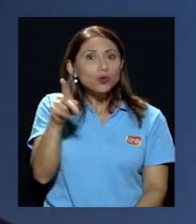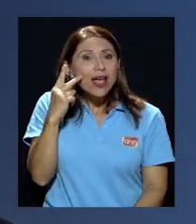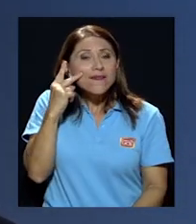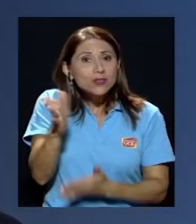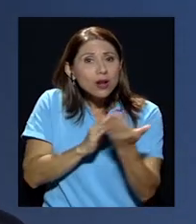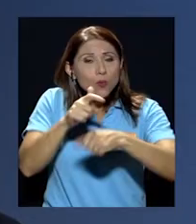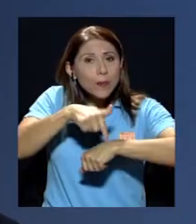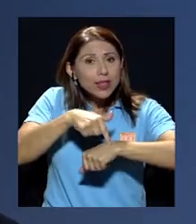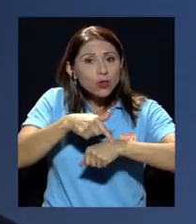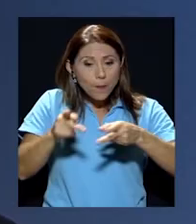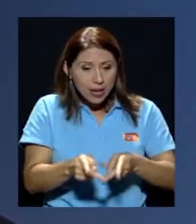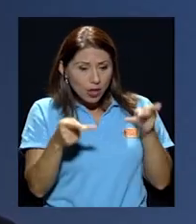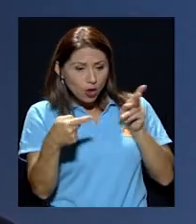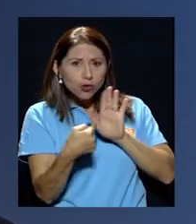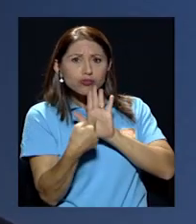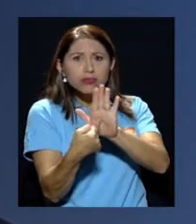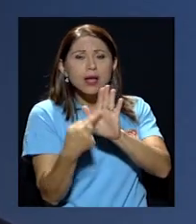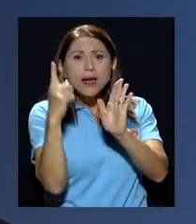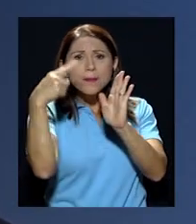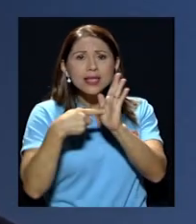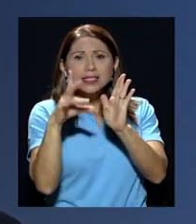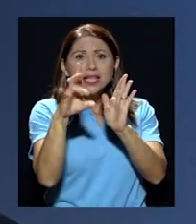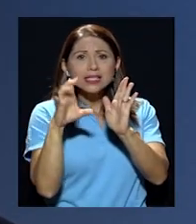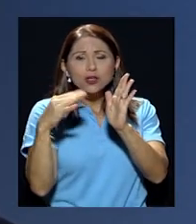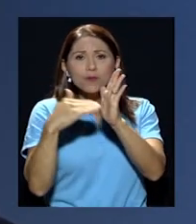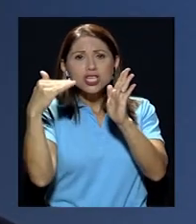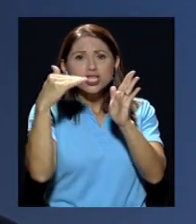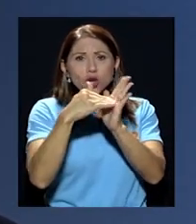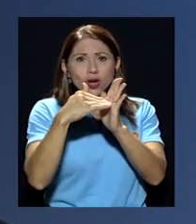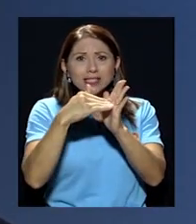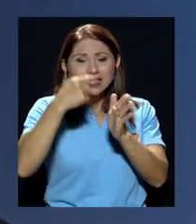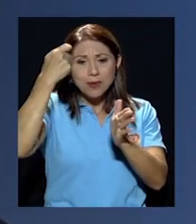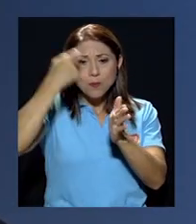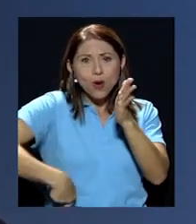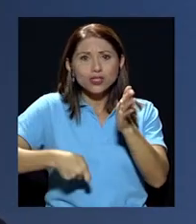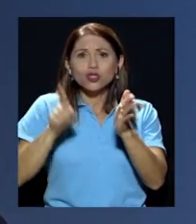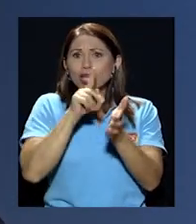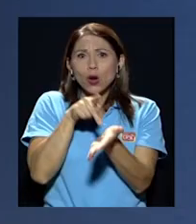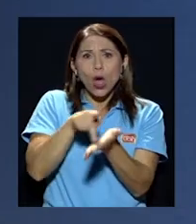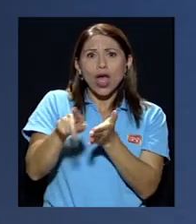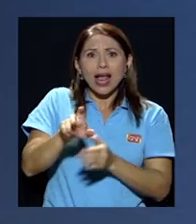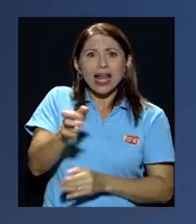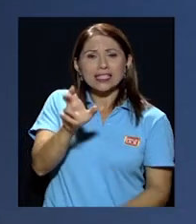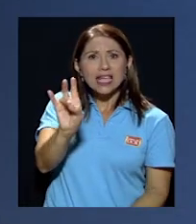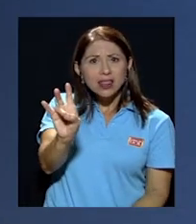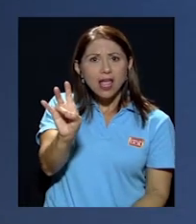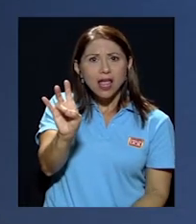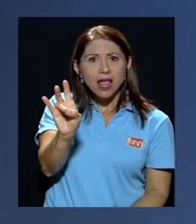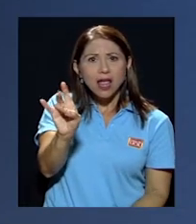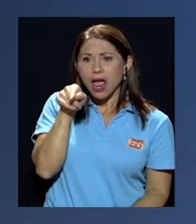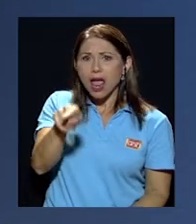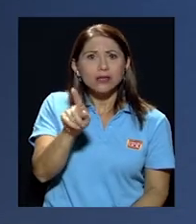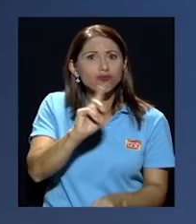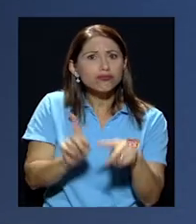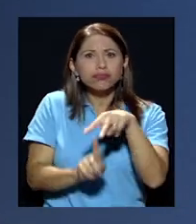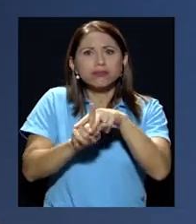destaquen los mil setecientos millones en impuestos que defraudó el Canal 7? Eso no sale. Eso no